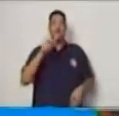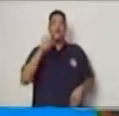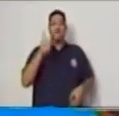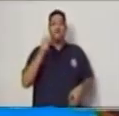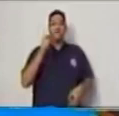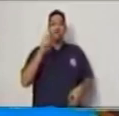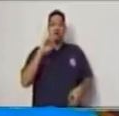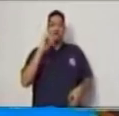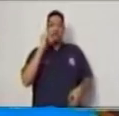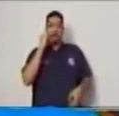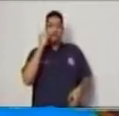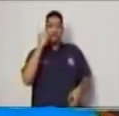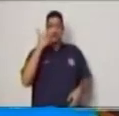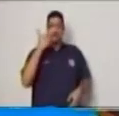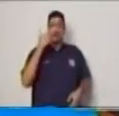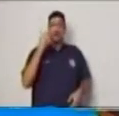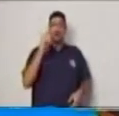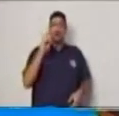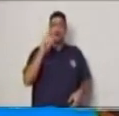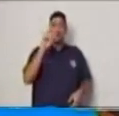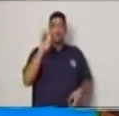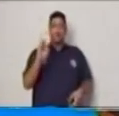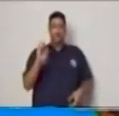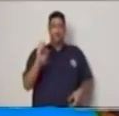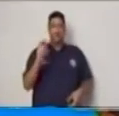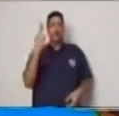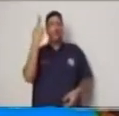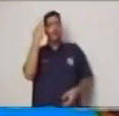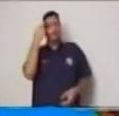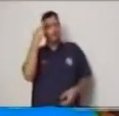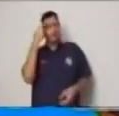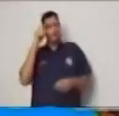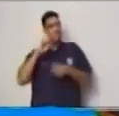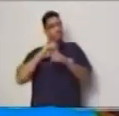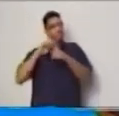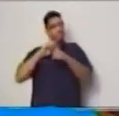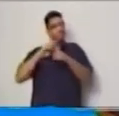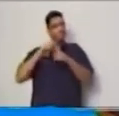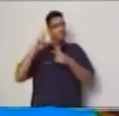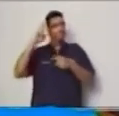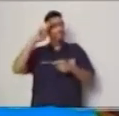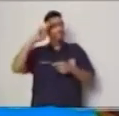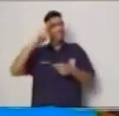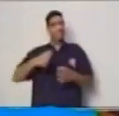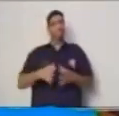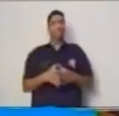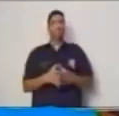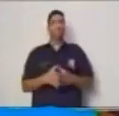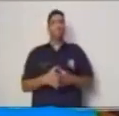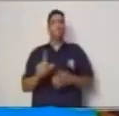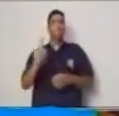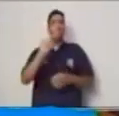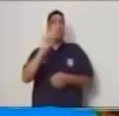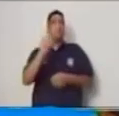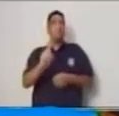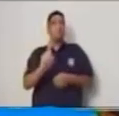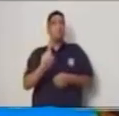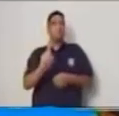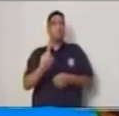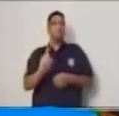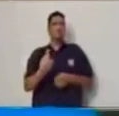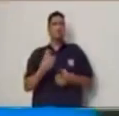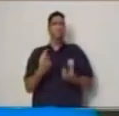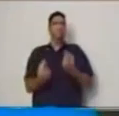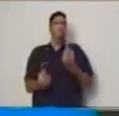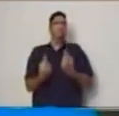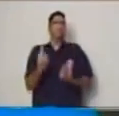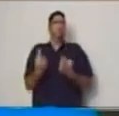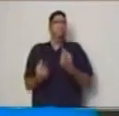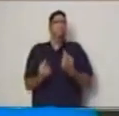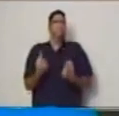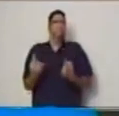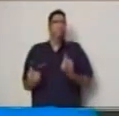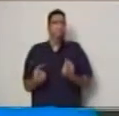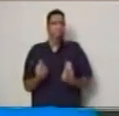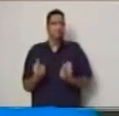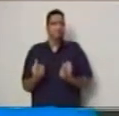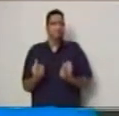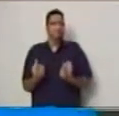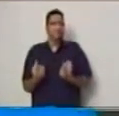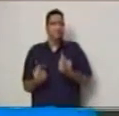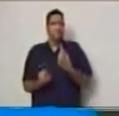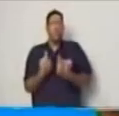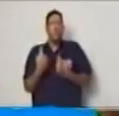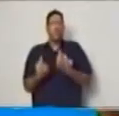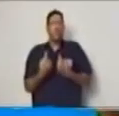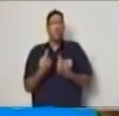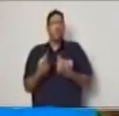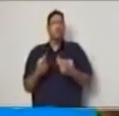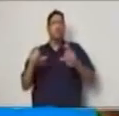retroalimentando una pregunta muy importante ¿cuáles son los tipos